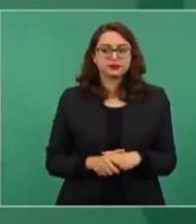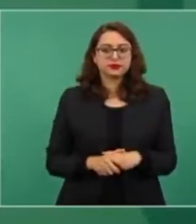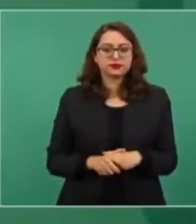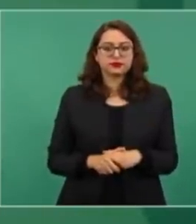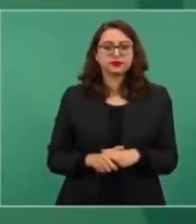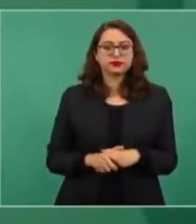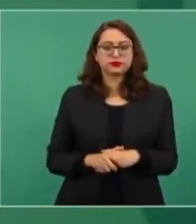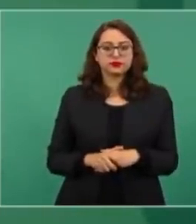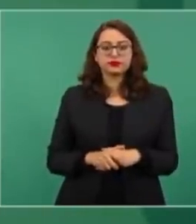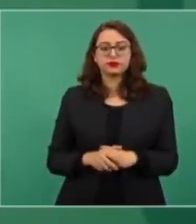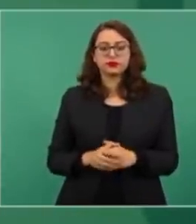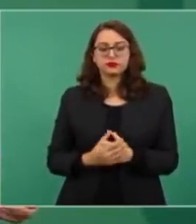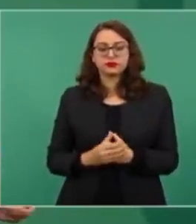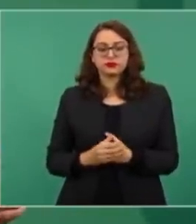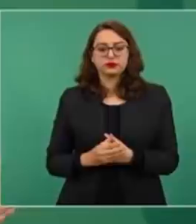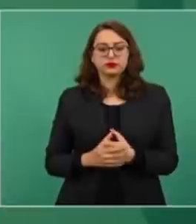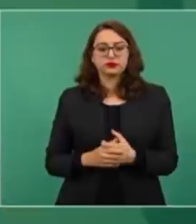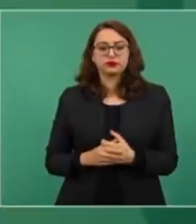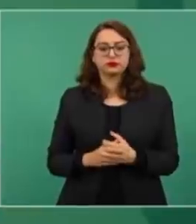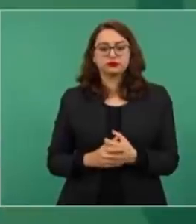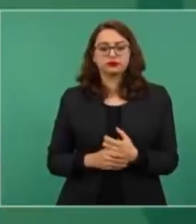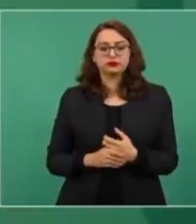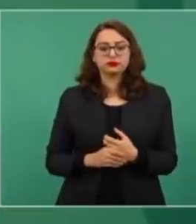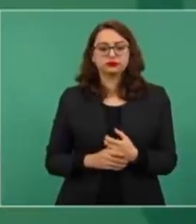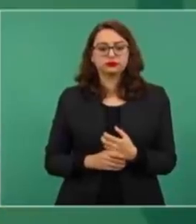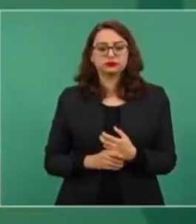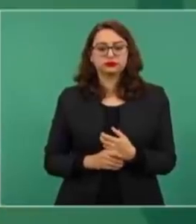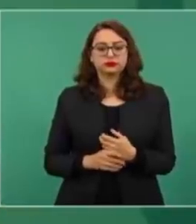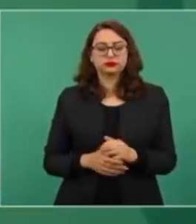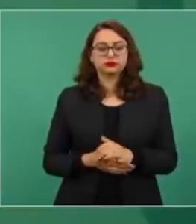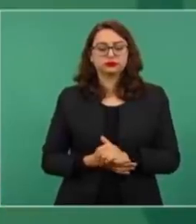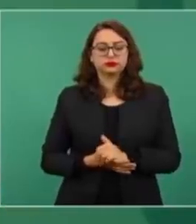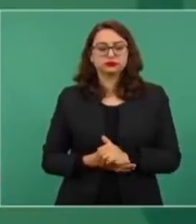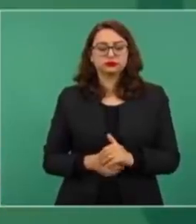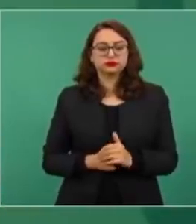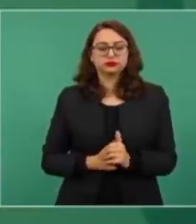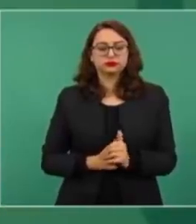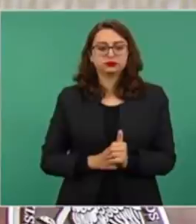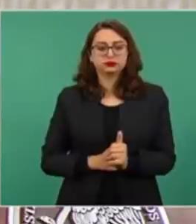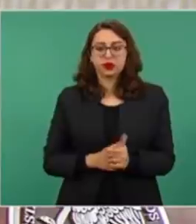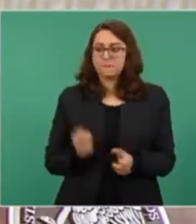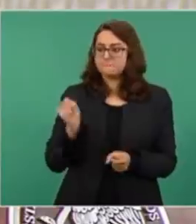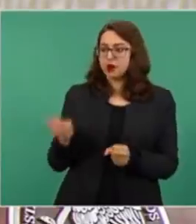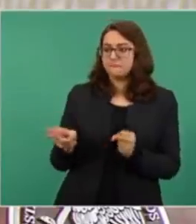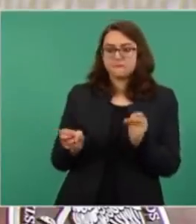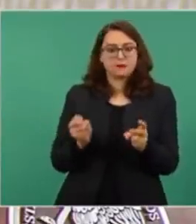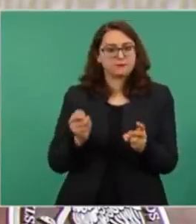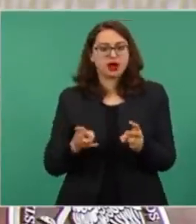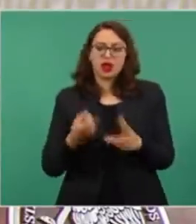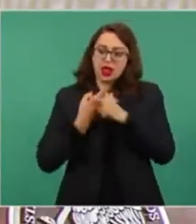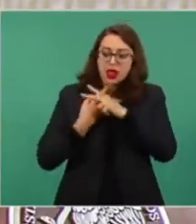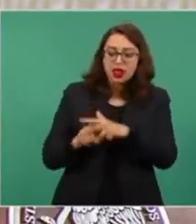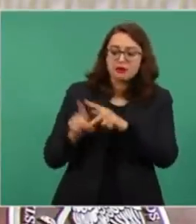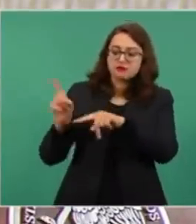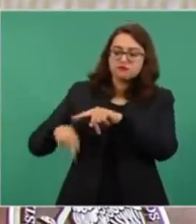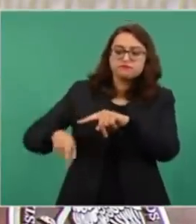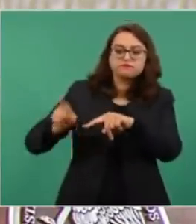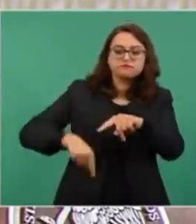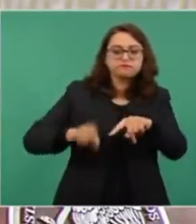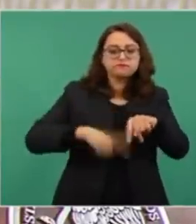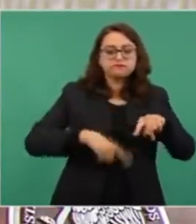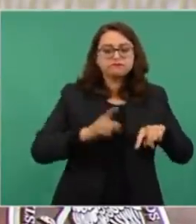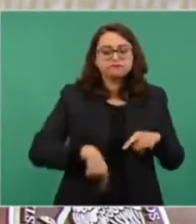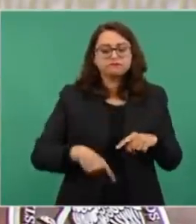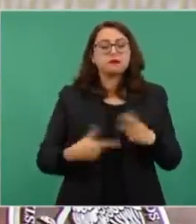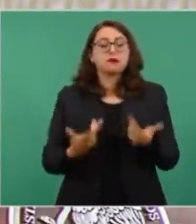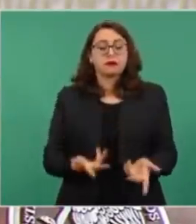es el que no haya privilegios y que se entienda